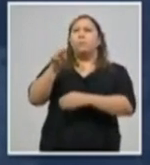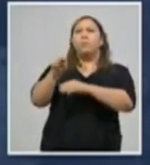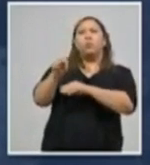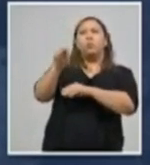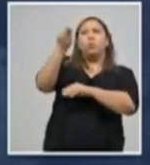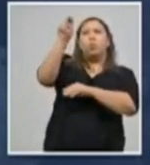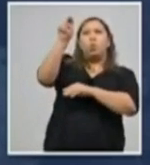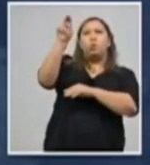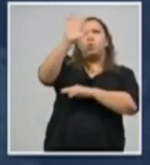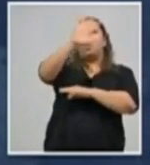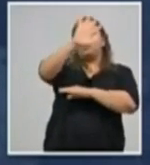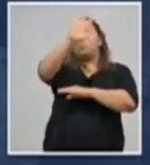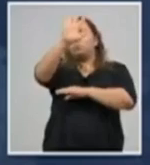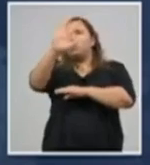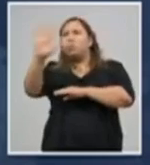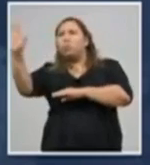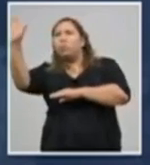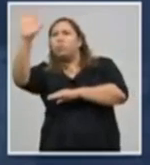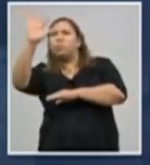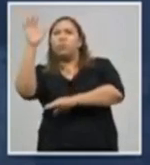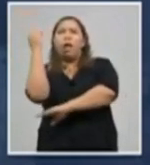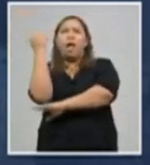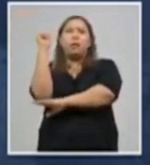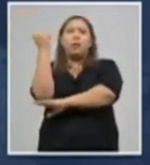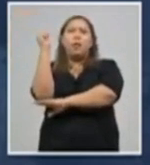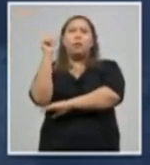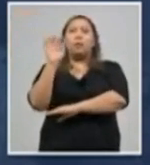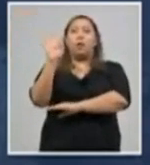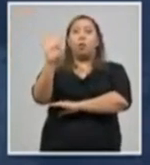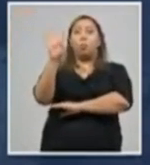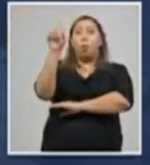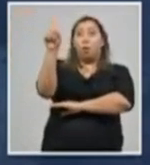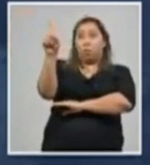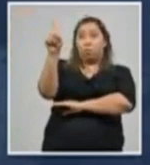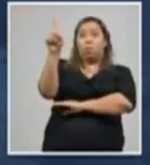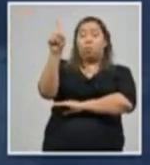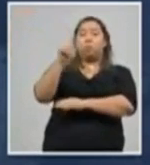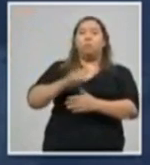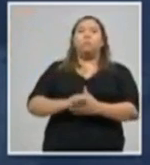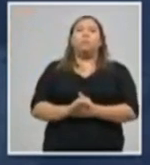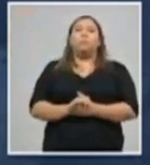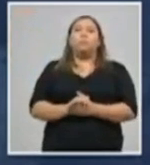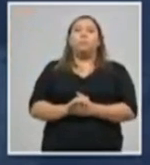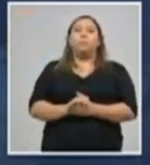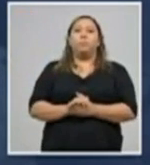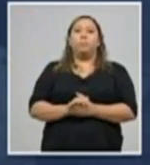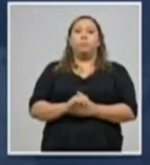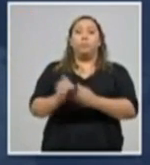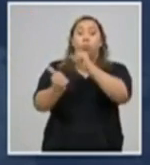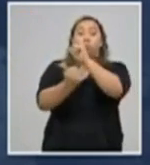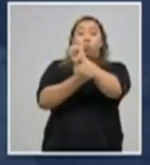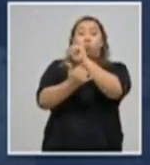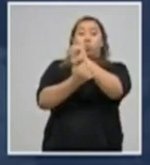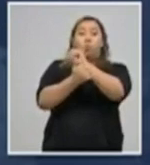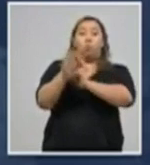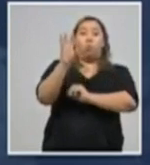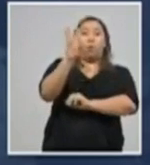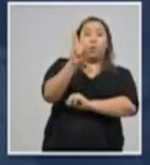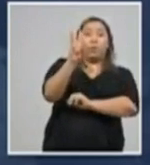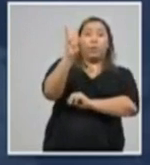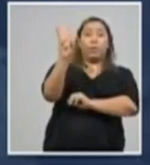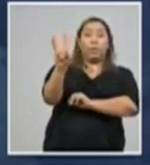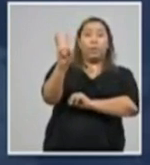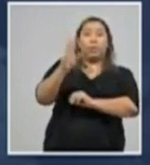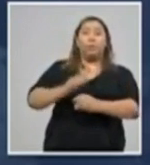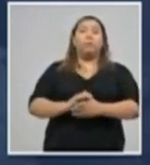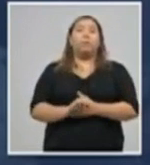sur del país. En la zona norte vemos Atlántida con 41 y muy cerca el departamento de Lloro con 66 casos.